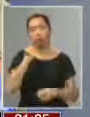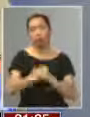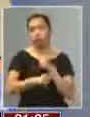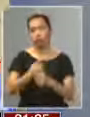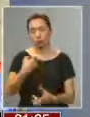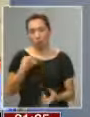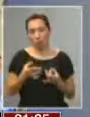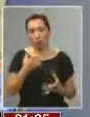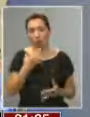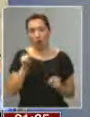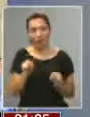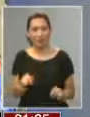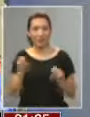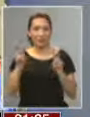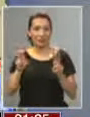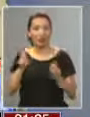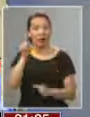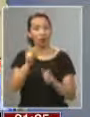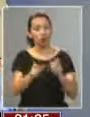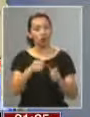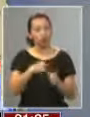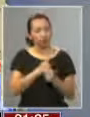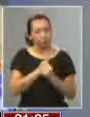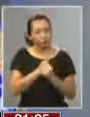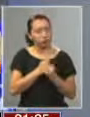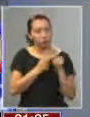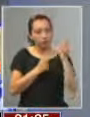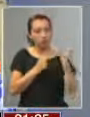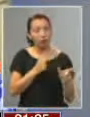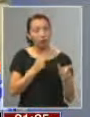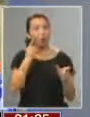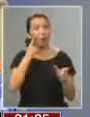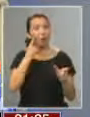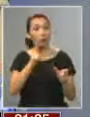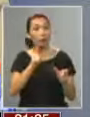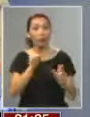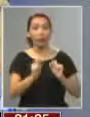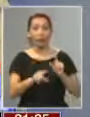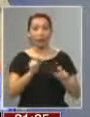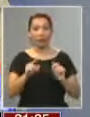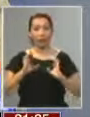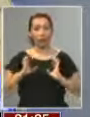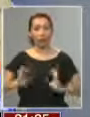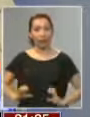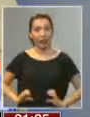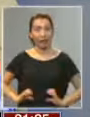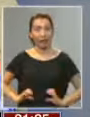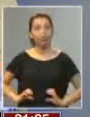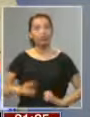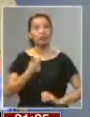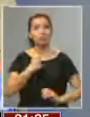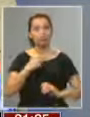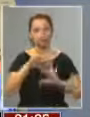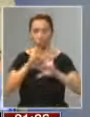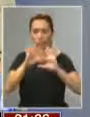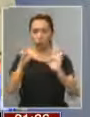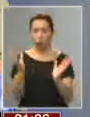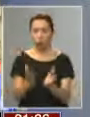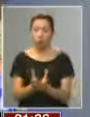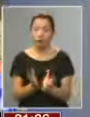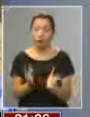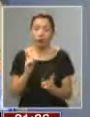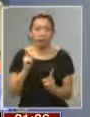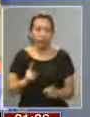A me duele hablar de estas cosas con gente que quiero. Pero cuando se trata de defender la ética y el interés global, hay que